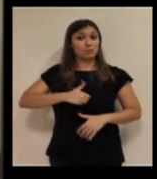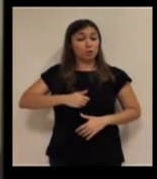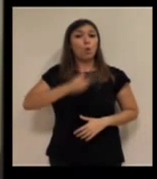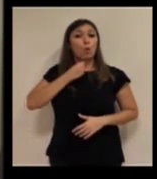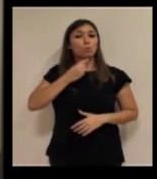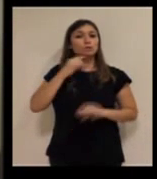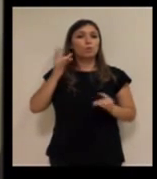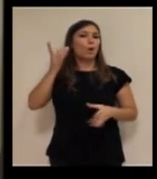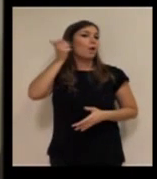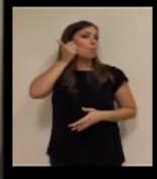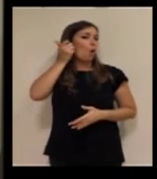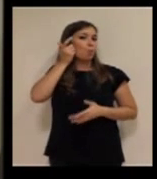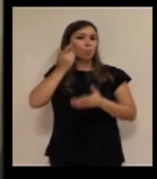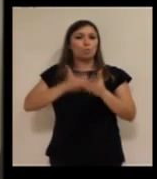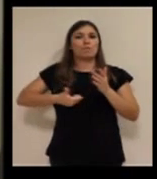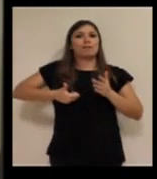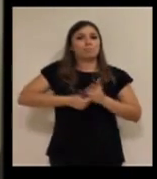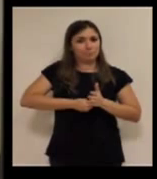gustará.